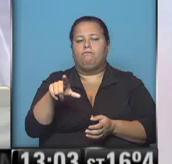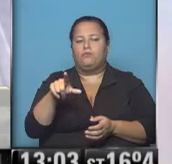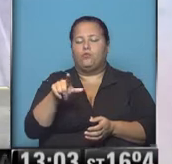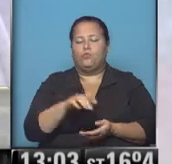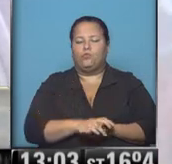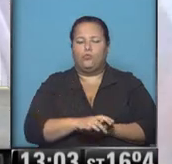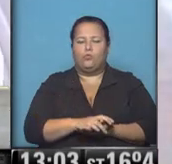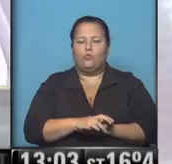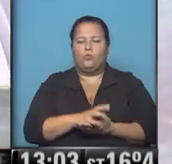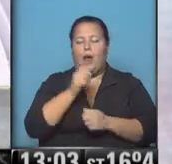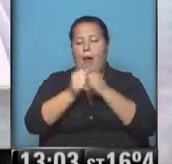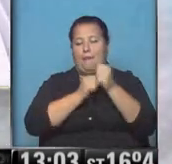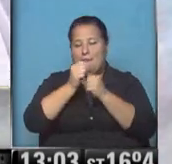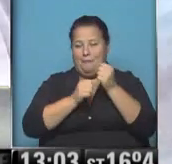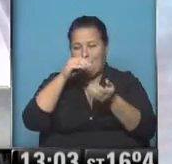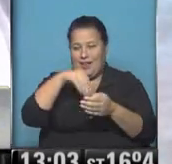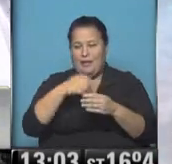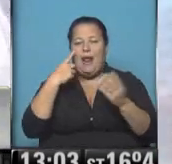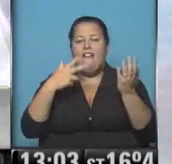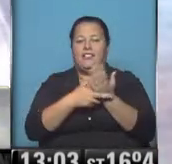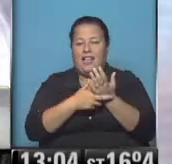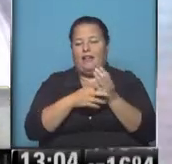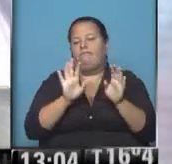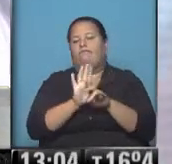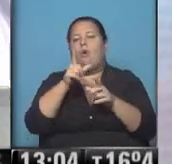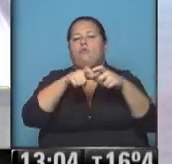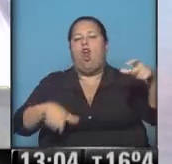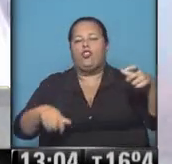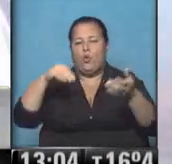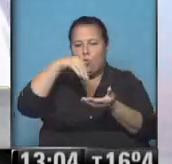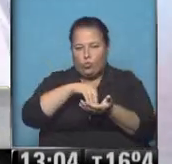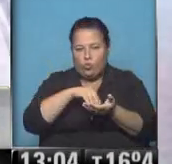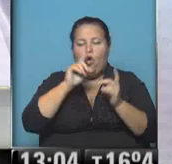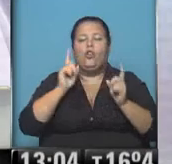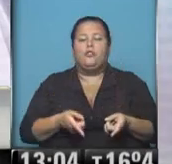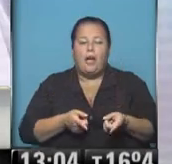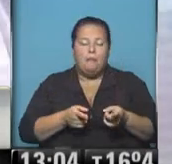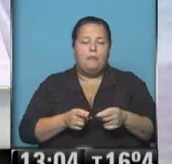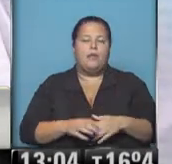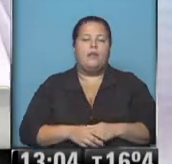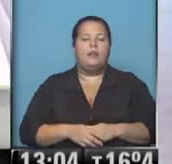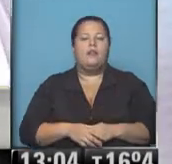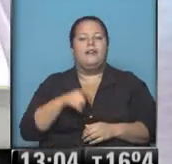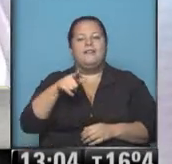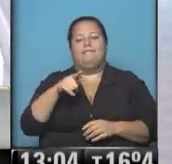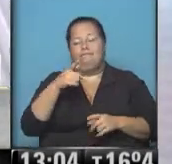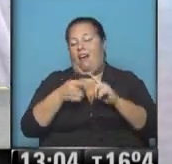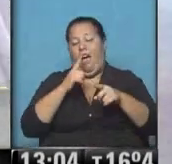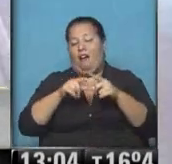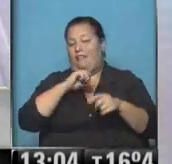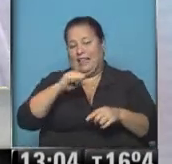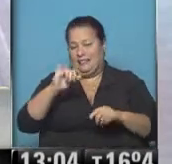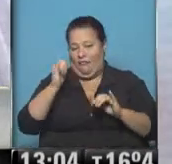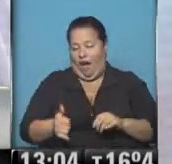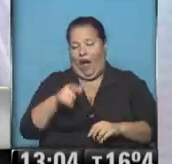entidad de fiscalización como monotributistas, y de esta manera entonces se consuma el fraude.